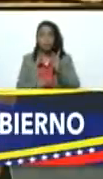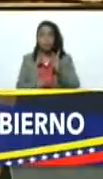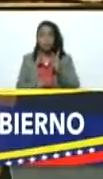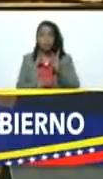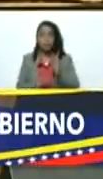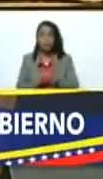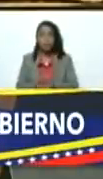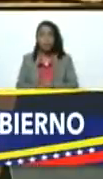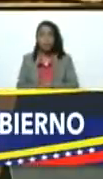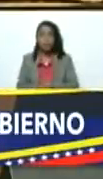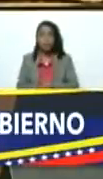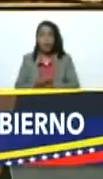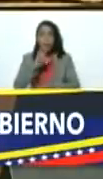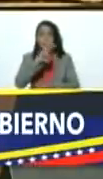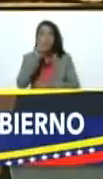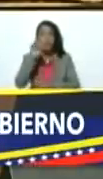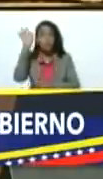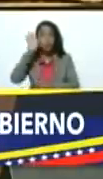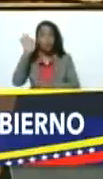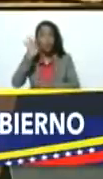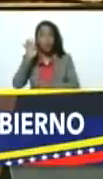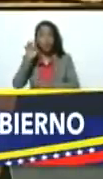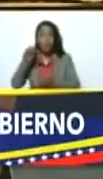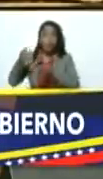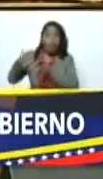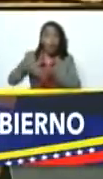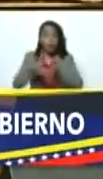20% en vialidad